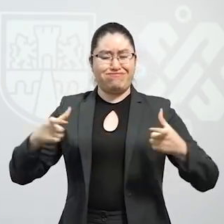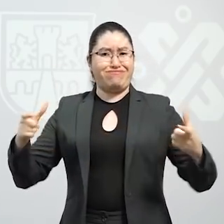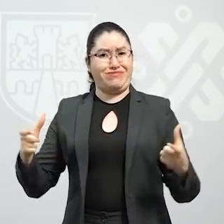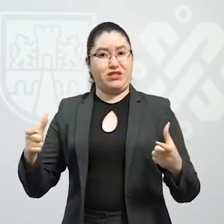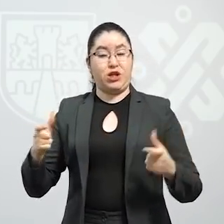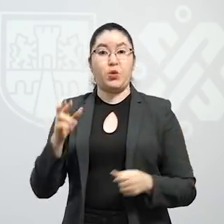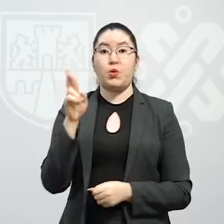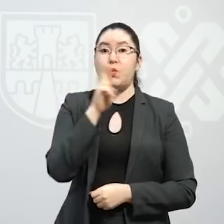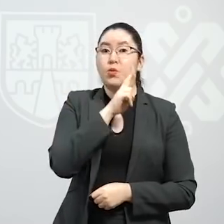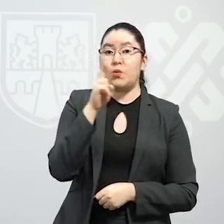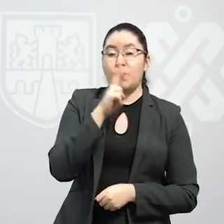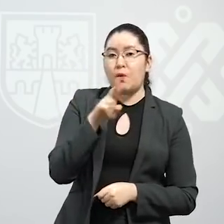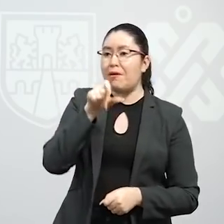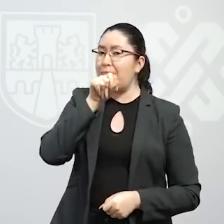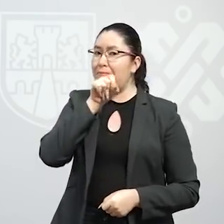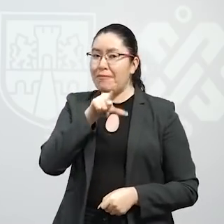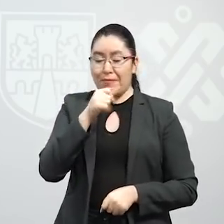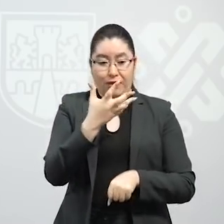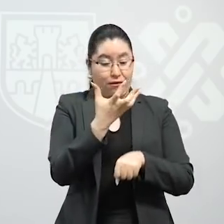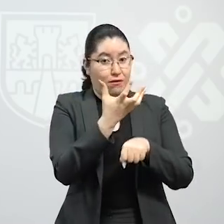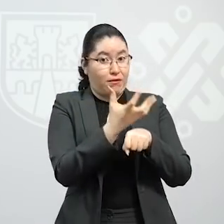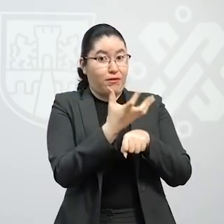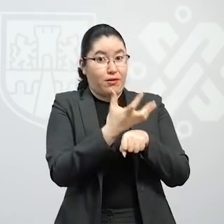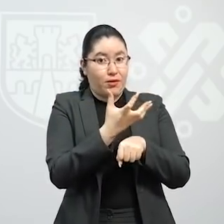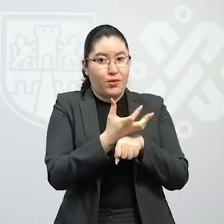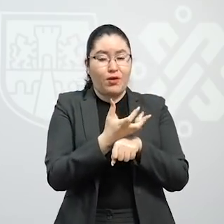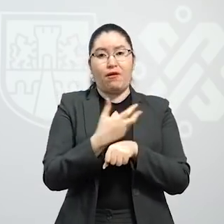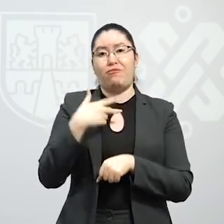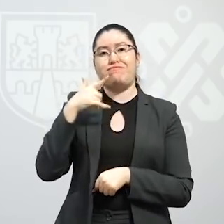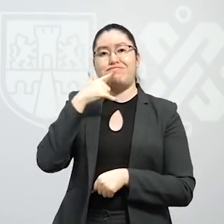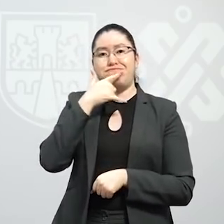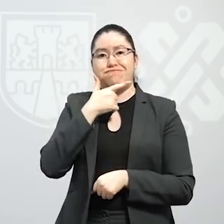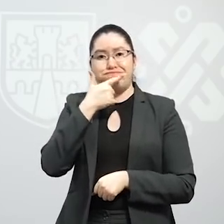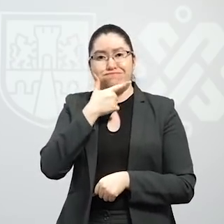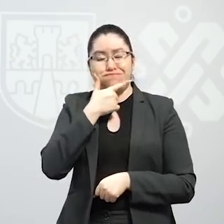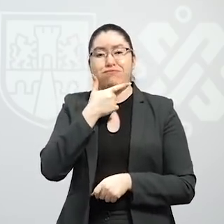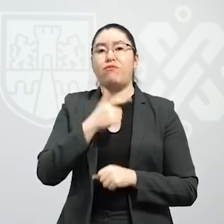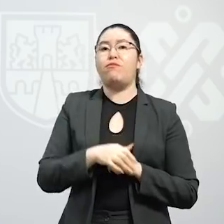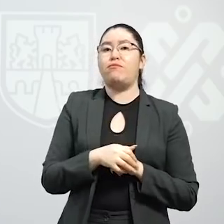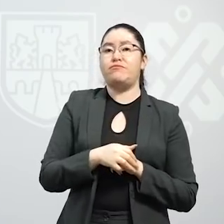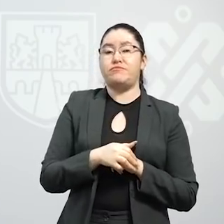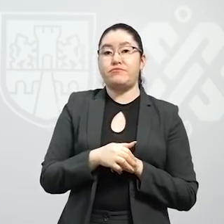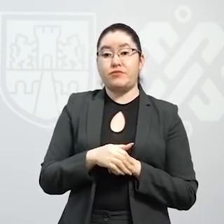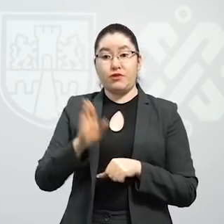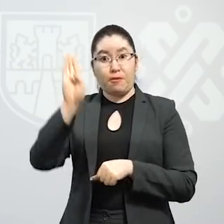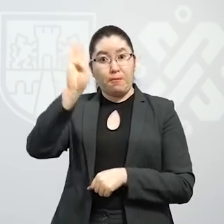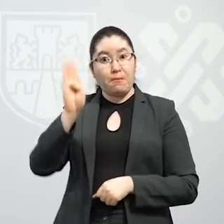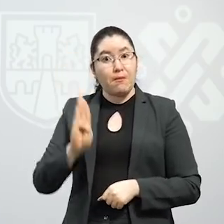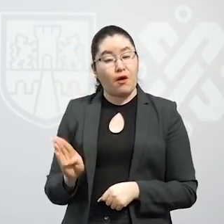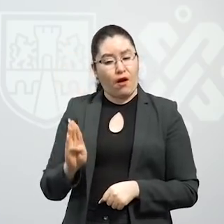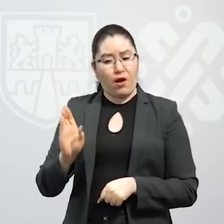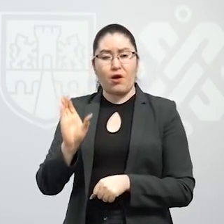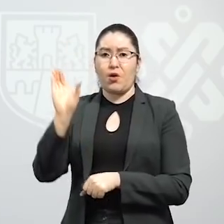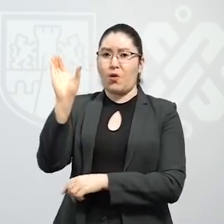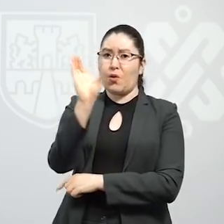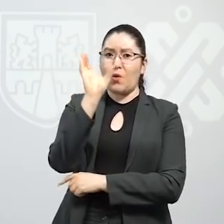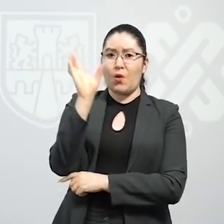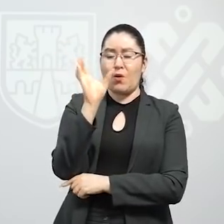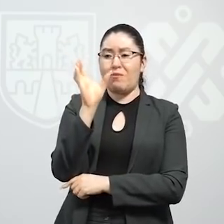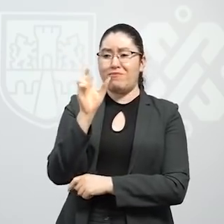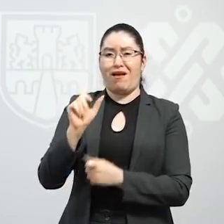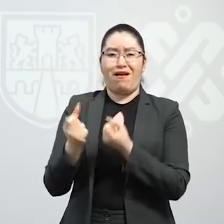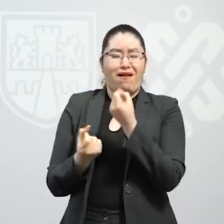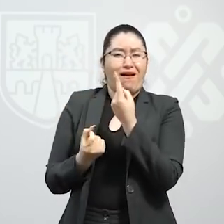en Rusia ha ido incrementando, en Estados Unidos, en Reino Unido, en Brasil, en Colombia